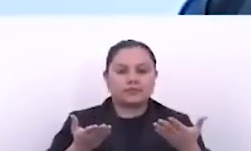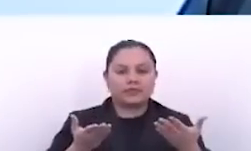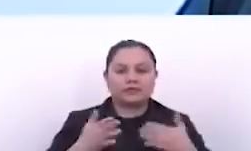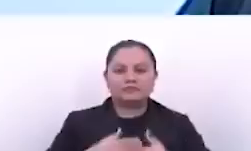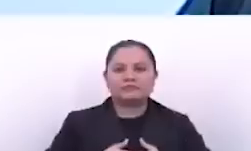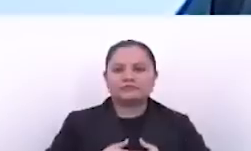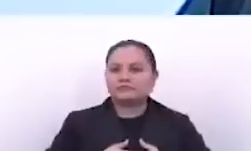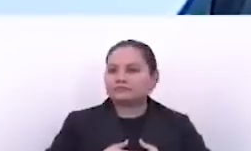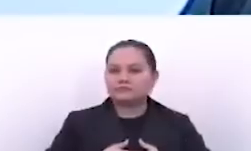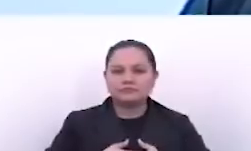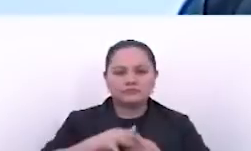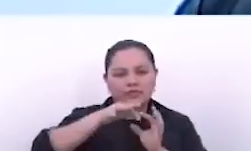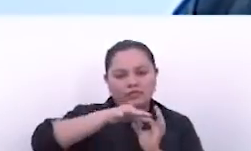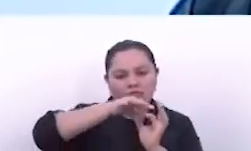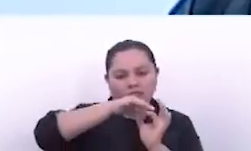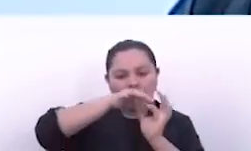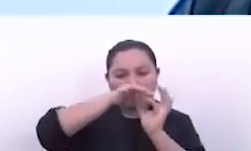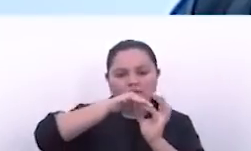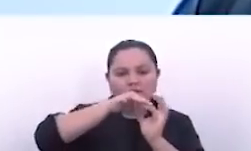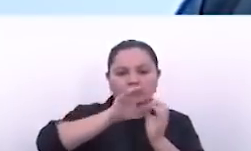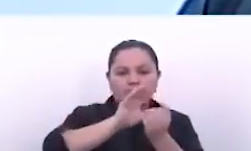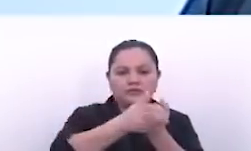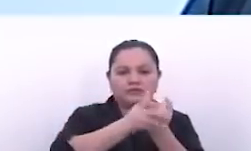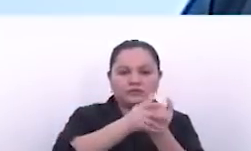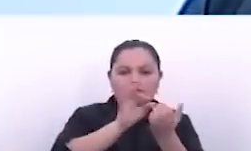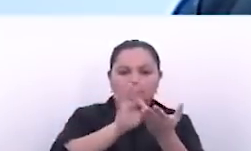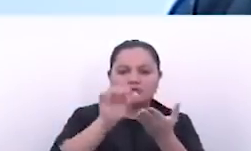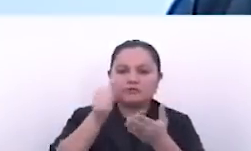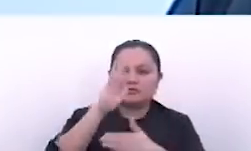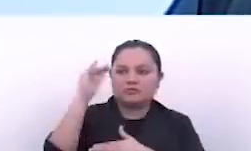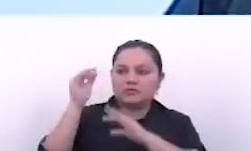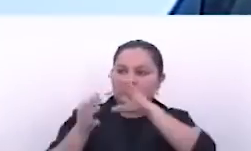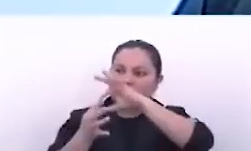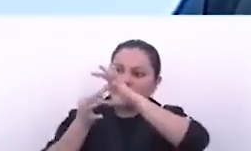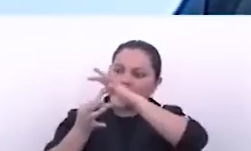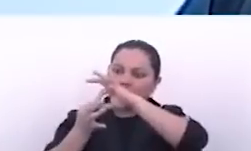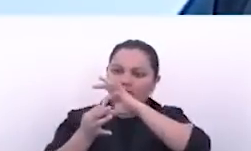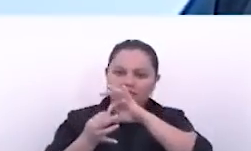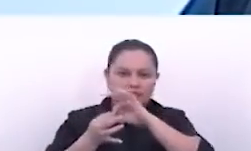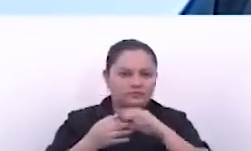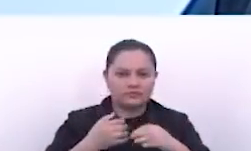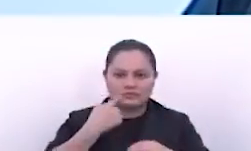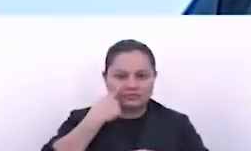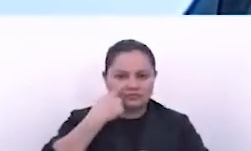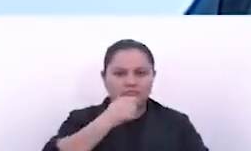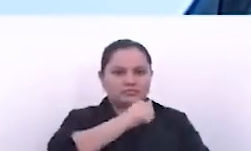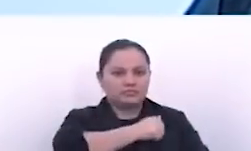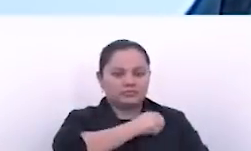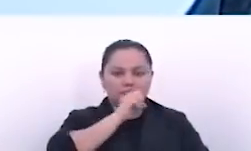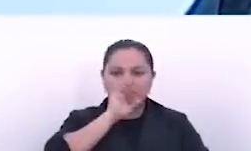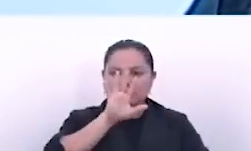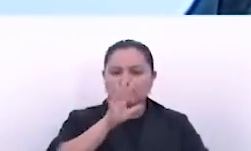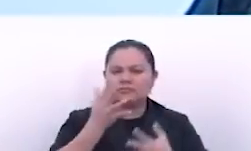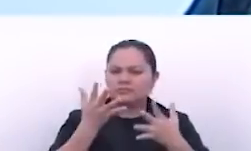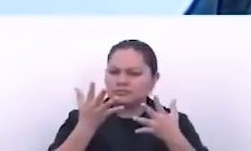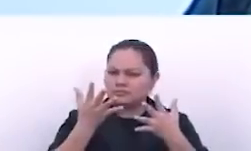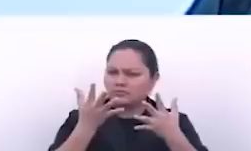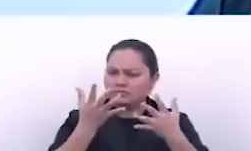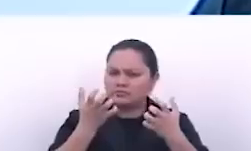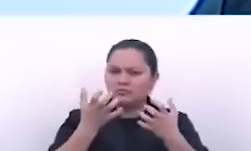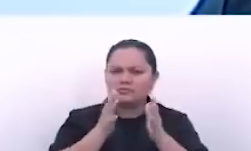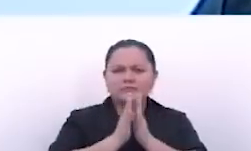una dependencia de granos básicos de otros países. Yo de manera responsable quisiera